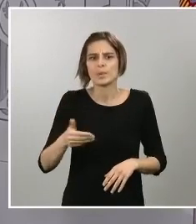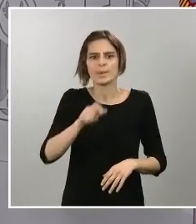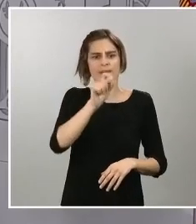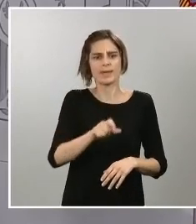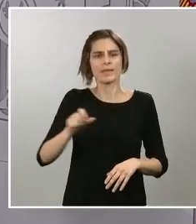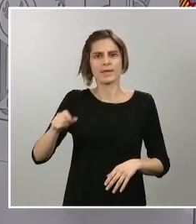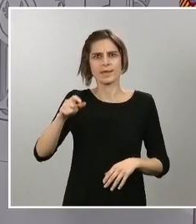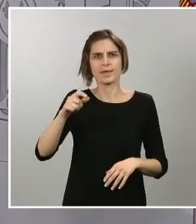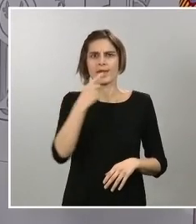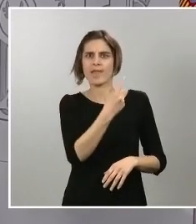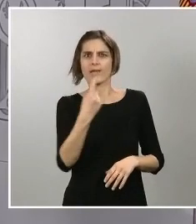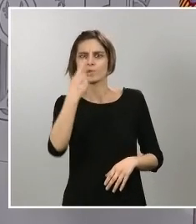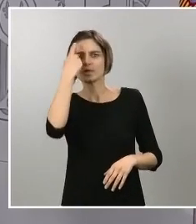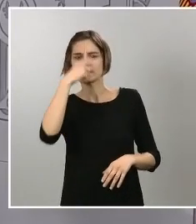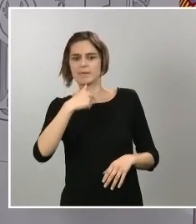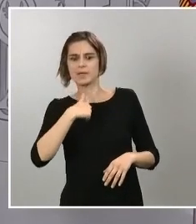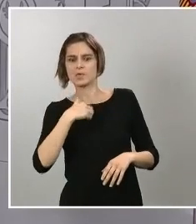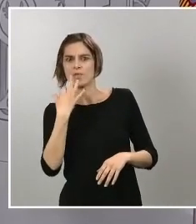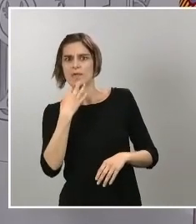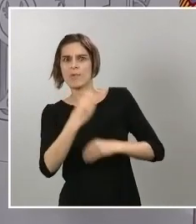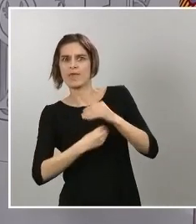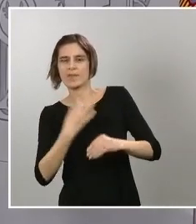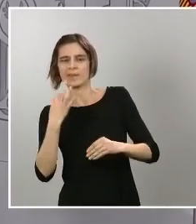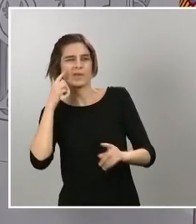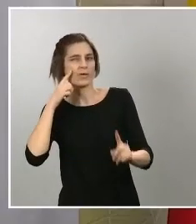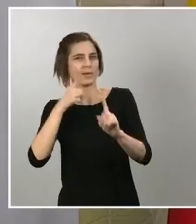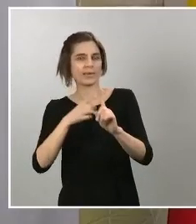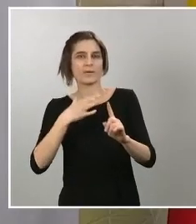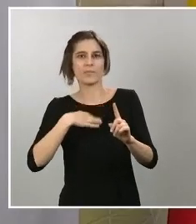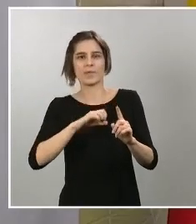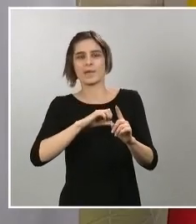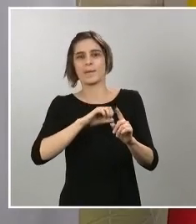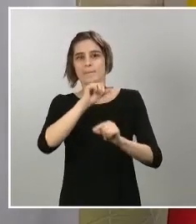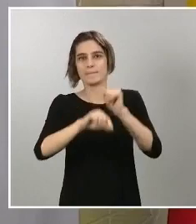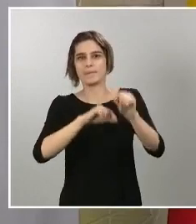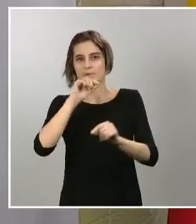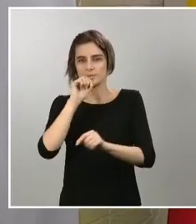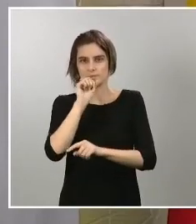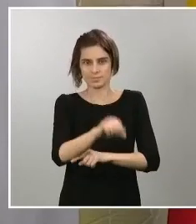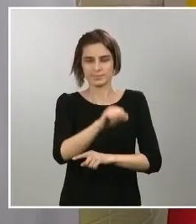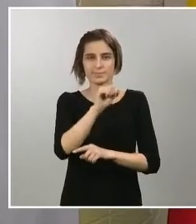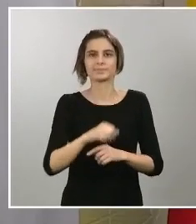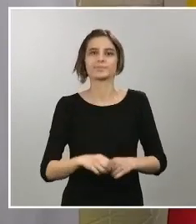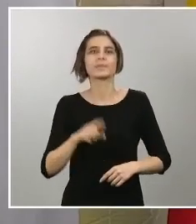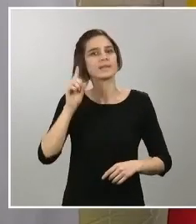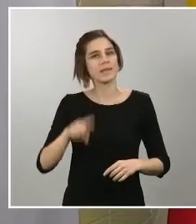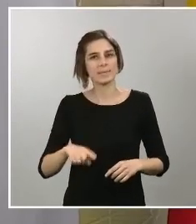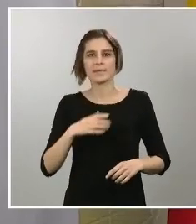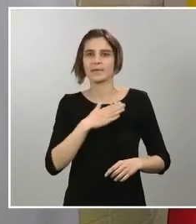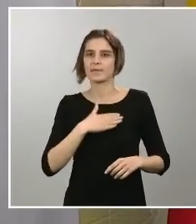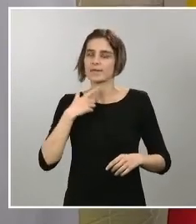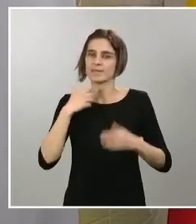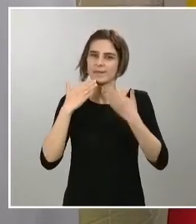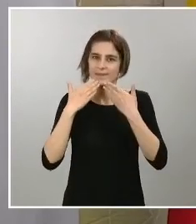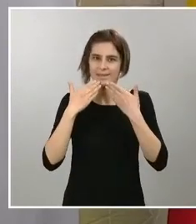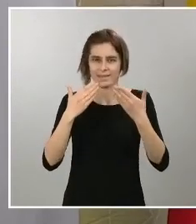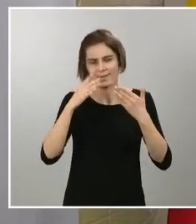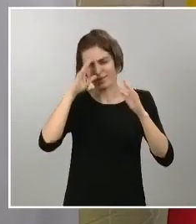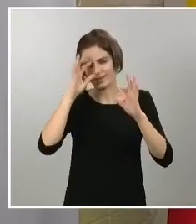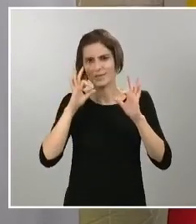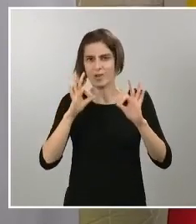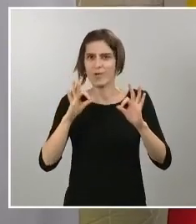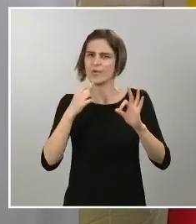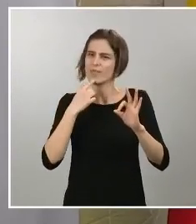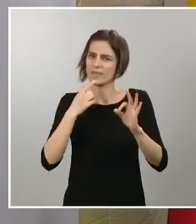combate contra este virus. También quiero dar las gracias como no y mandar un mensaje de ánimo y confianza para todas las